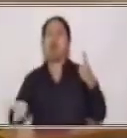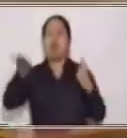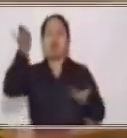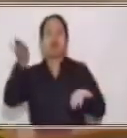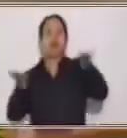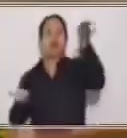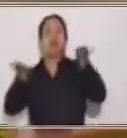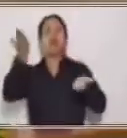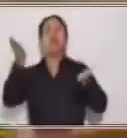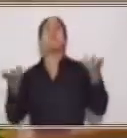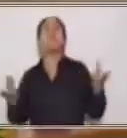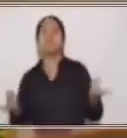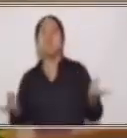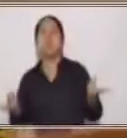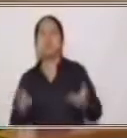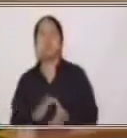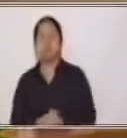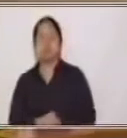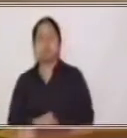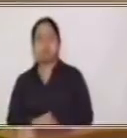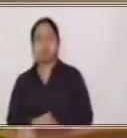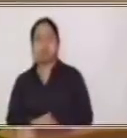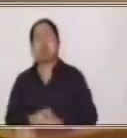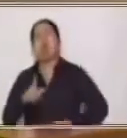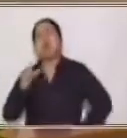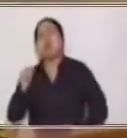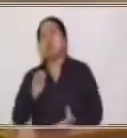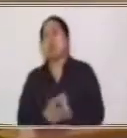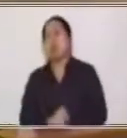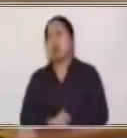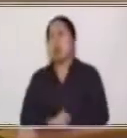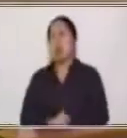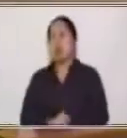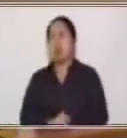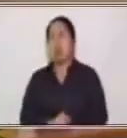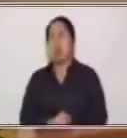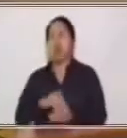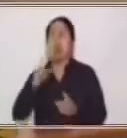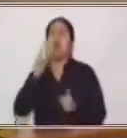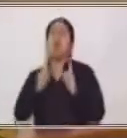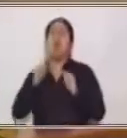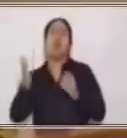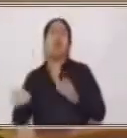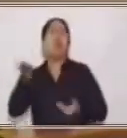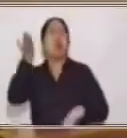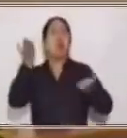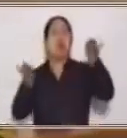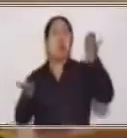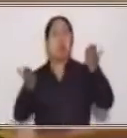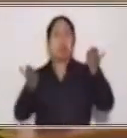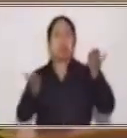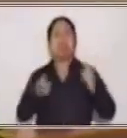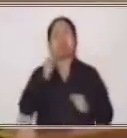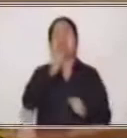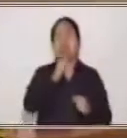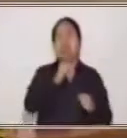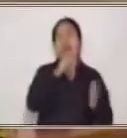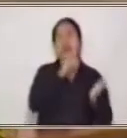Existe nerviosismo por la revaluación en cuanto a la apreciación del quetzal respecto al dólar